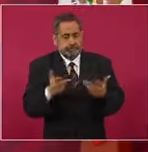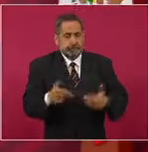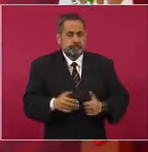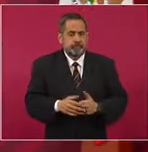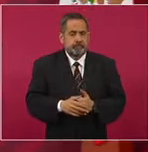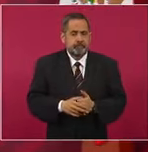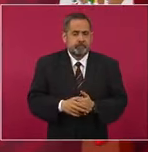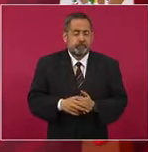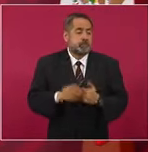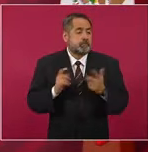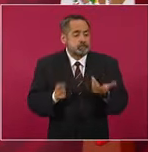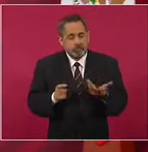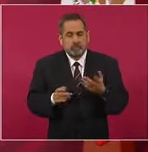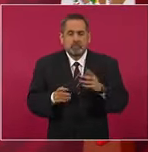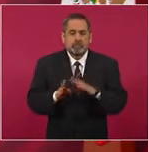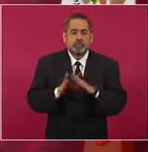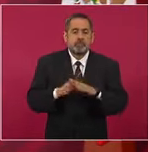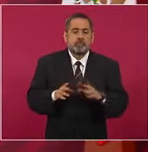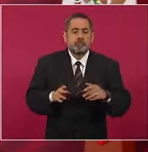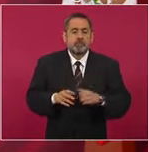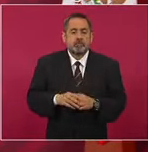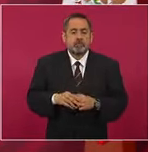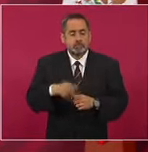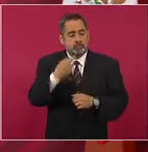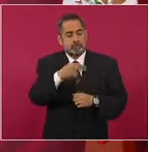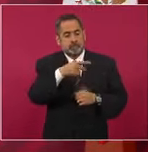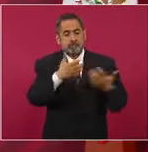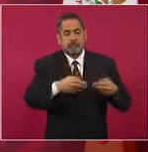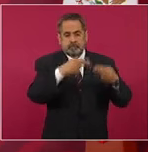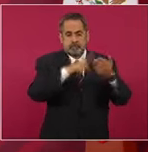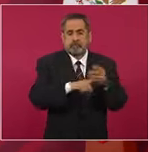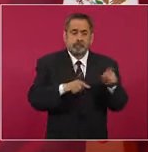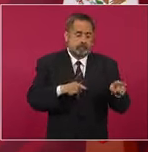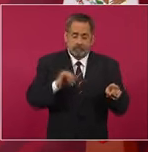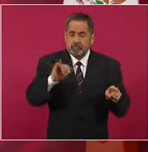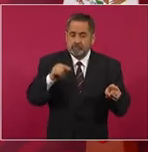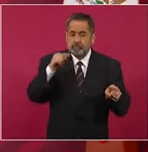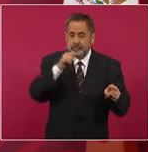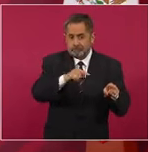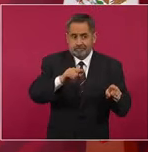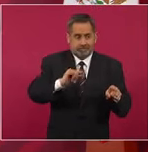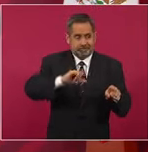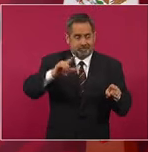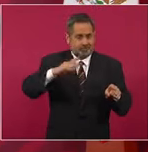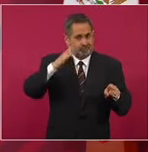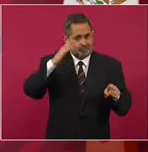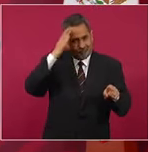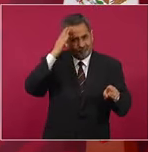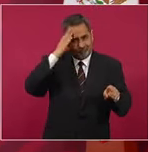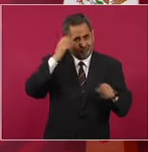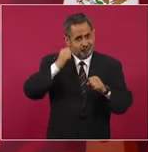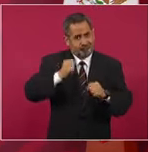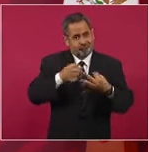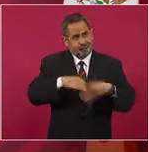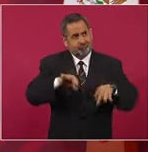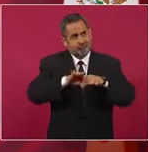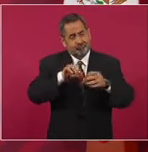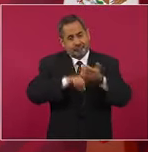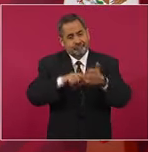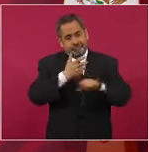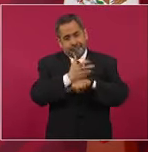y sólo es porque no voy a mencionar el nombre de la empresa, pero sí es de las más importantes